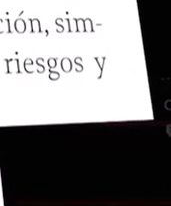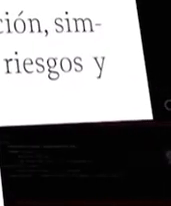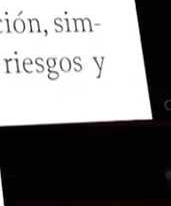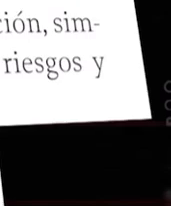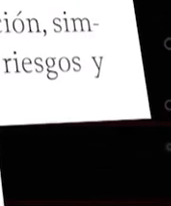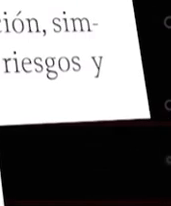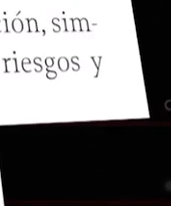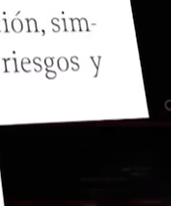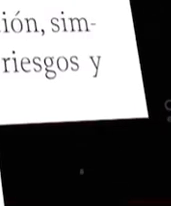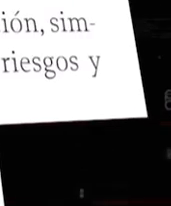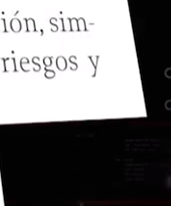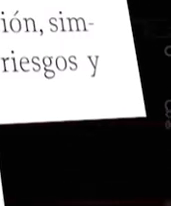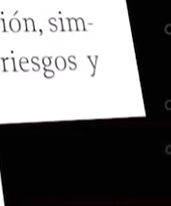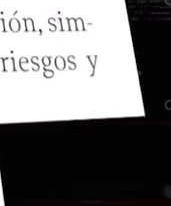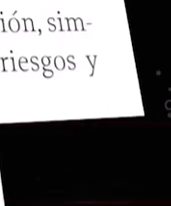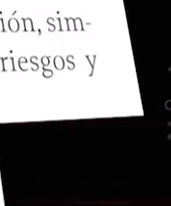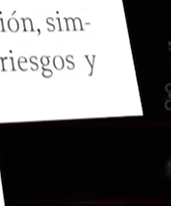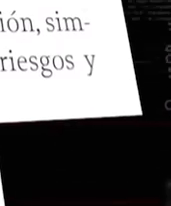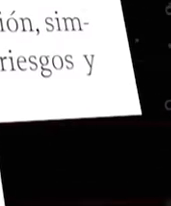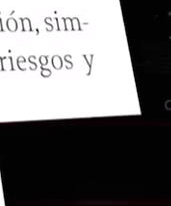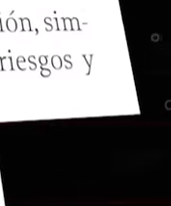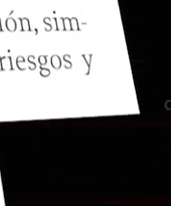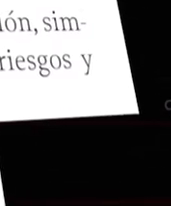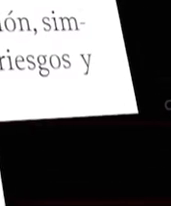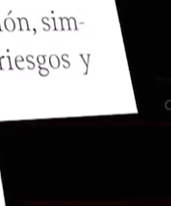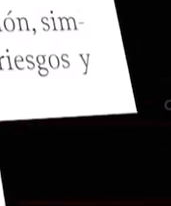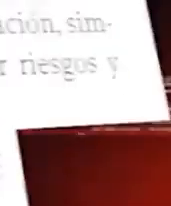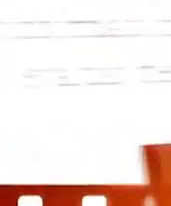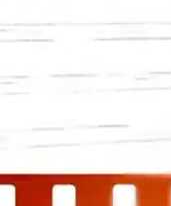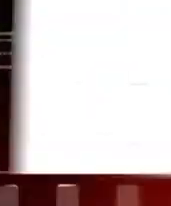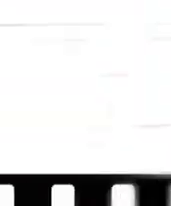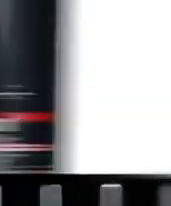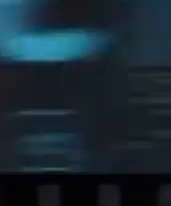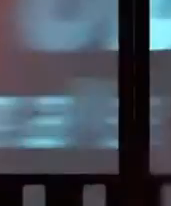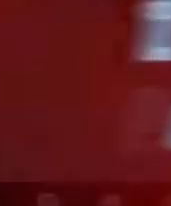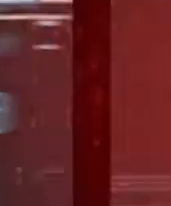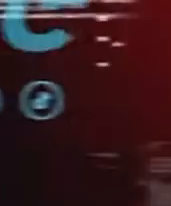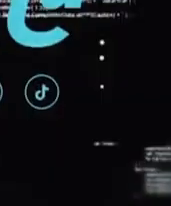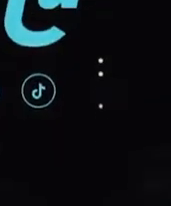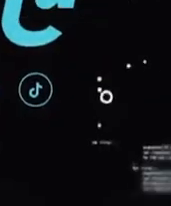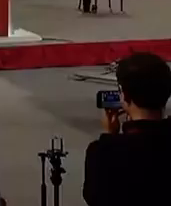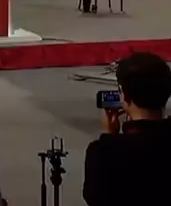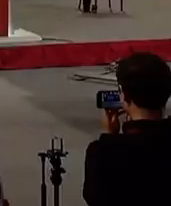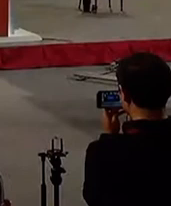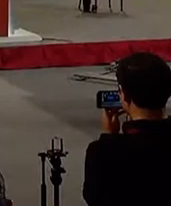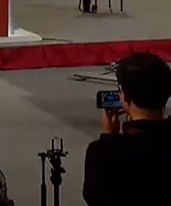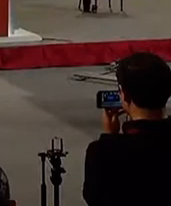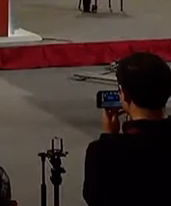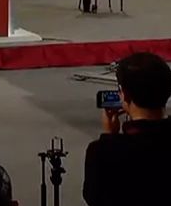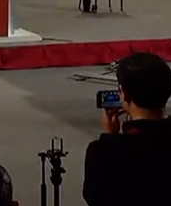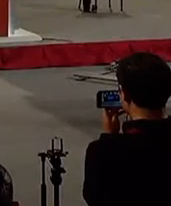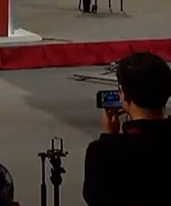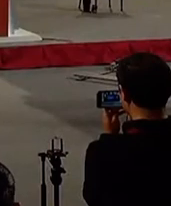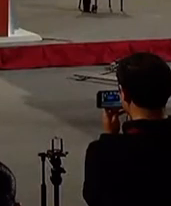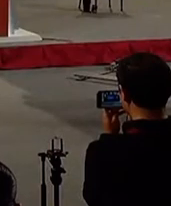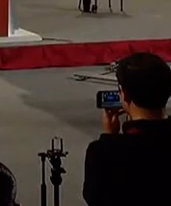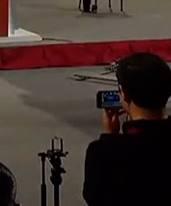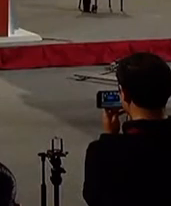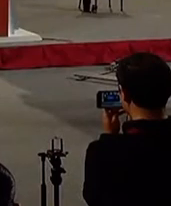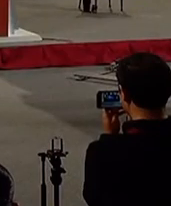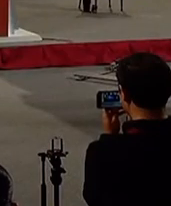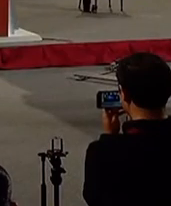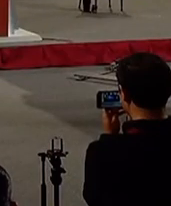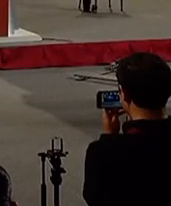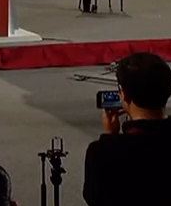y analizar información y resolver problemas. Infodemia. Hasta aquí la